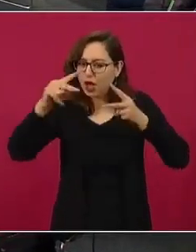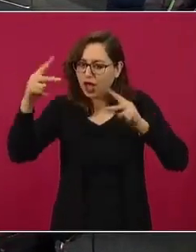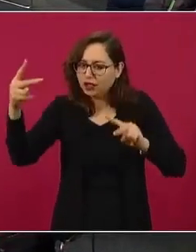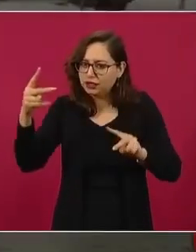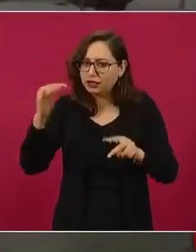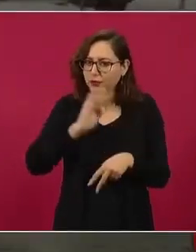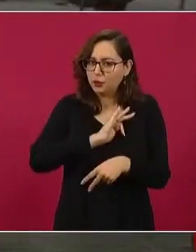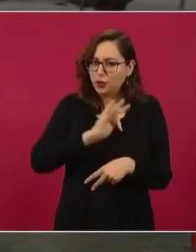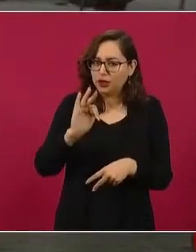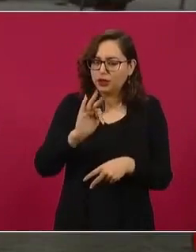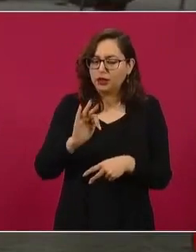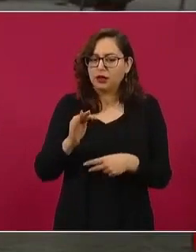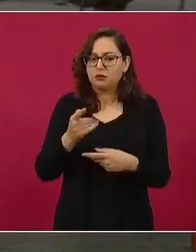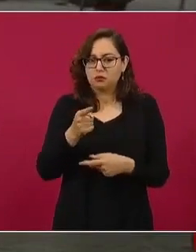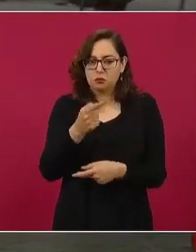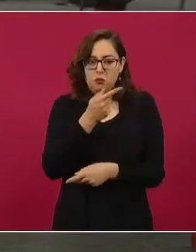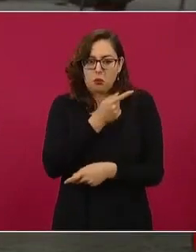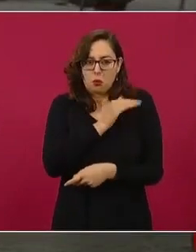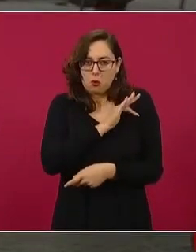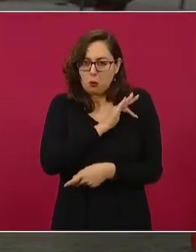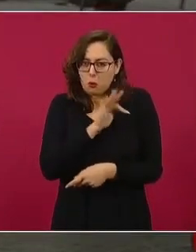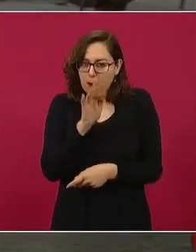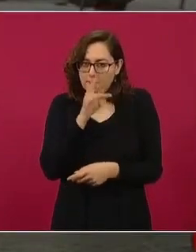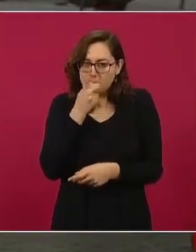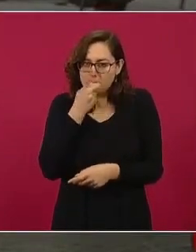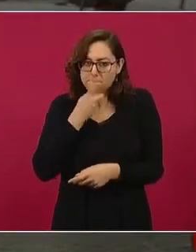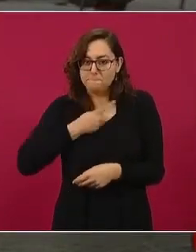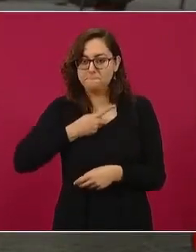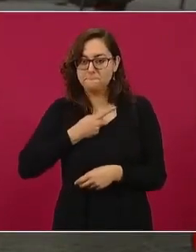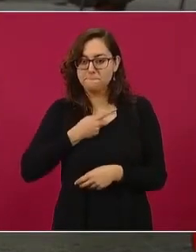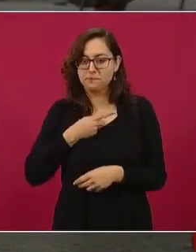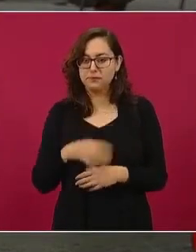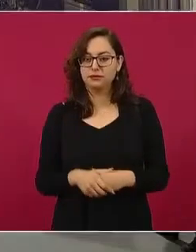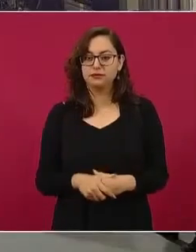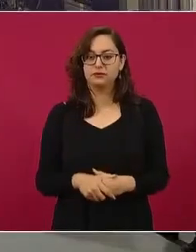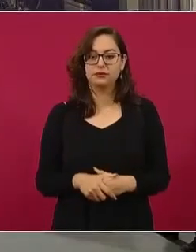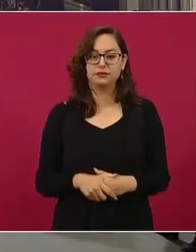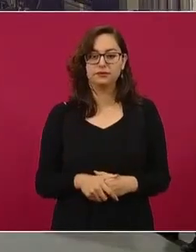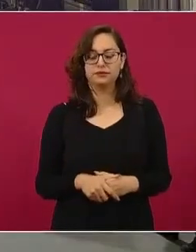es Omicron o no. Me gustaría conocer su postura al respecto. Gracias.